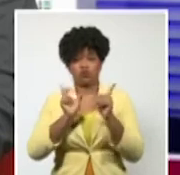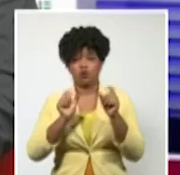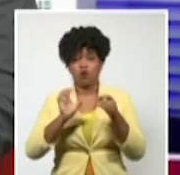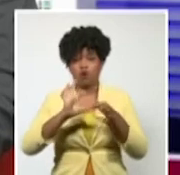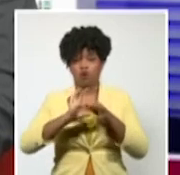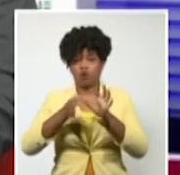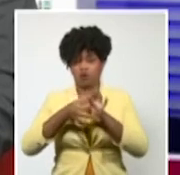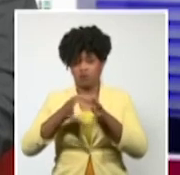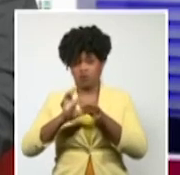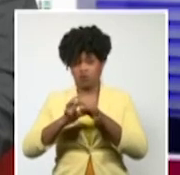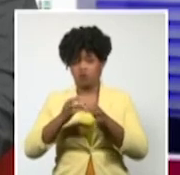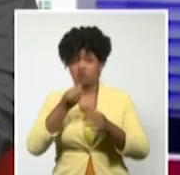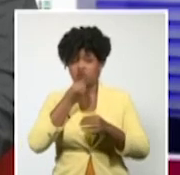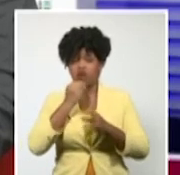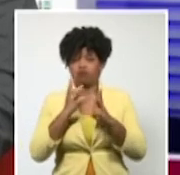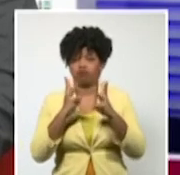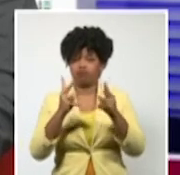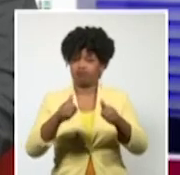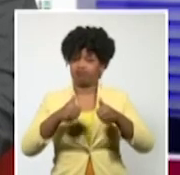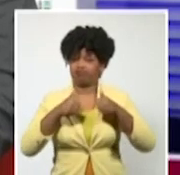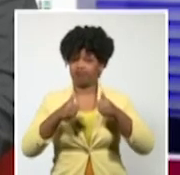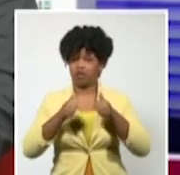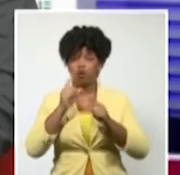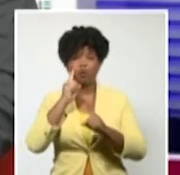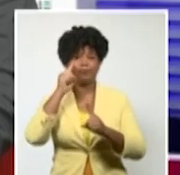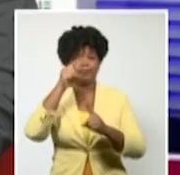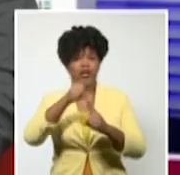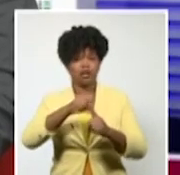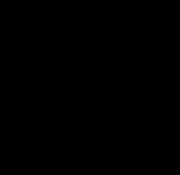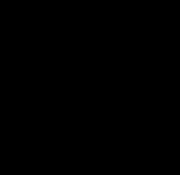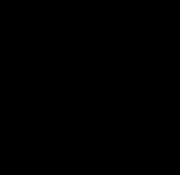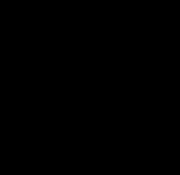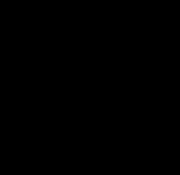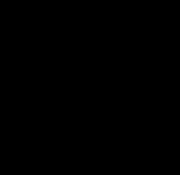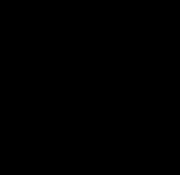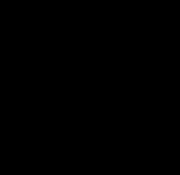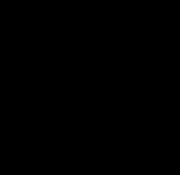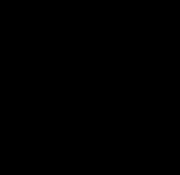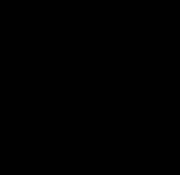a cumplir sus métodos y objetivos en los Juegos del 2021.